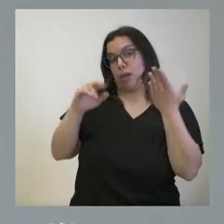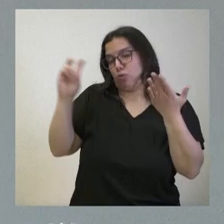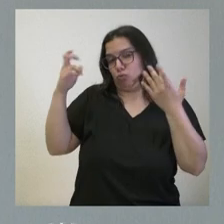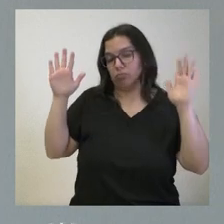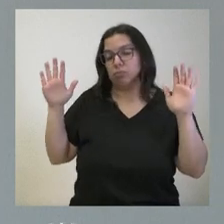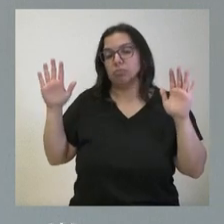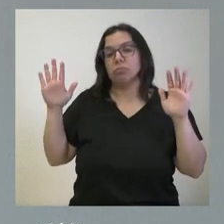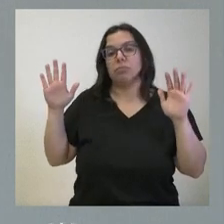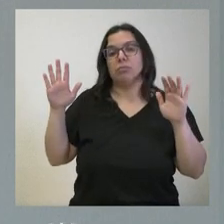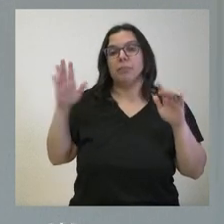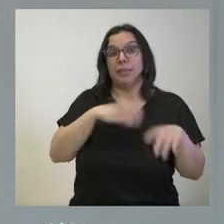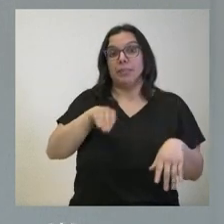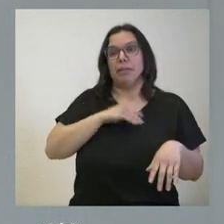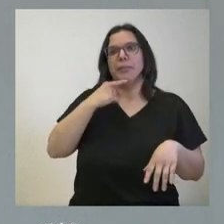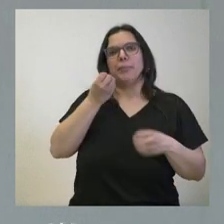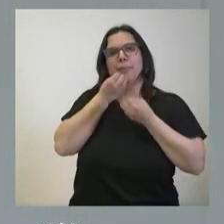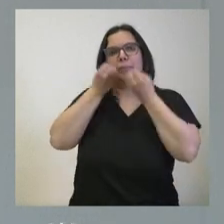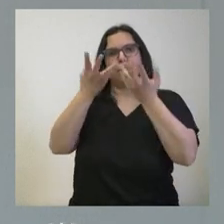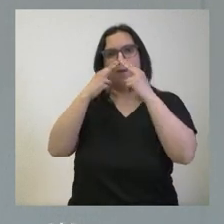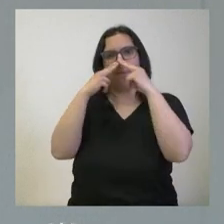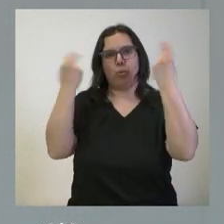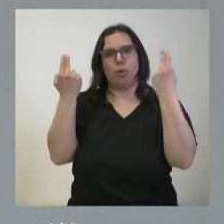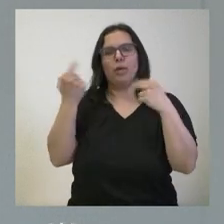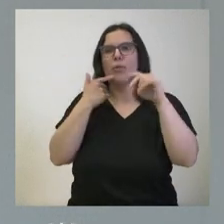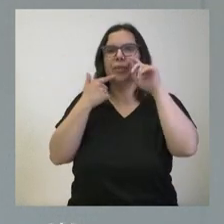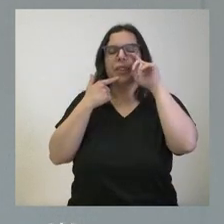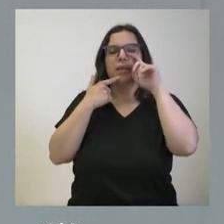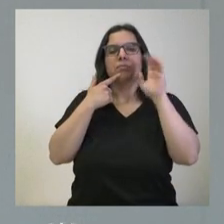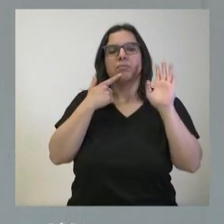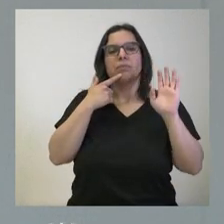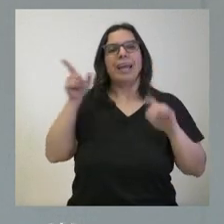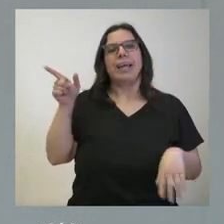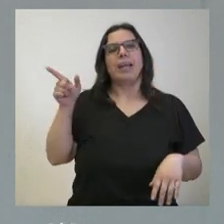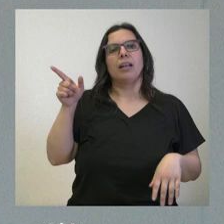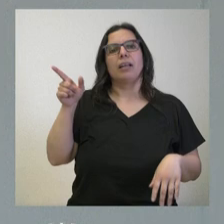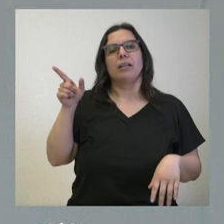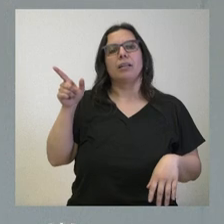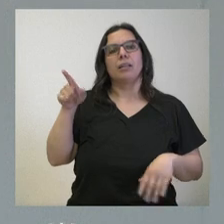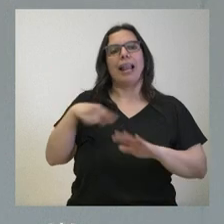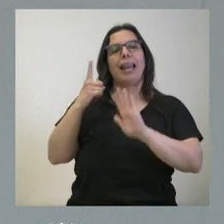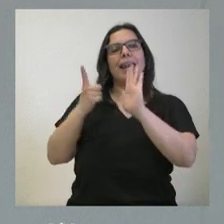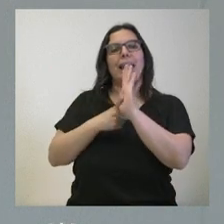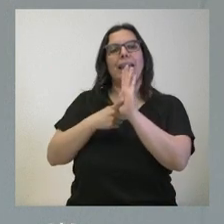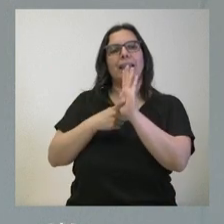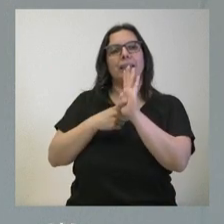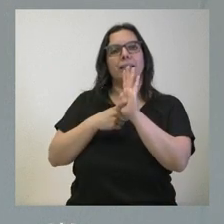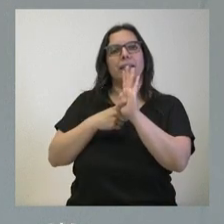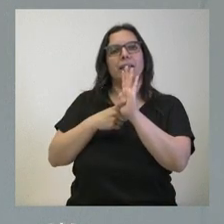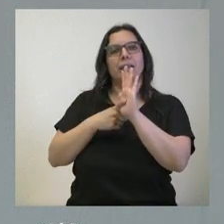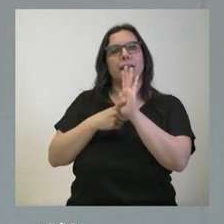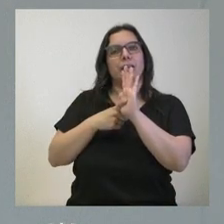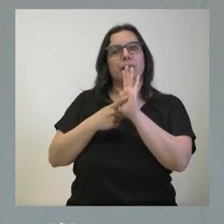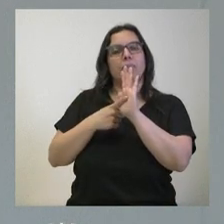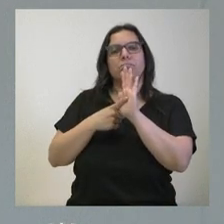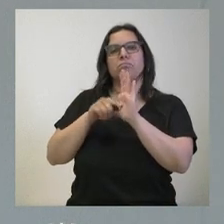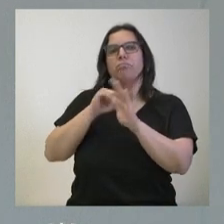en una declaración pública manifestó que él no iba a cumplir una ley y que él no